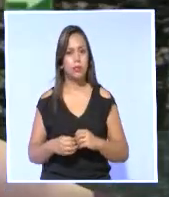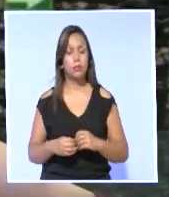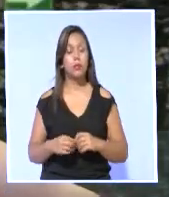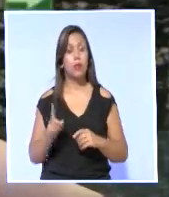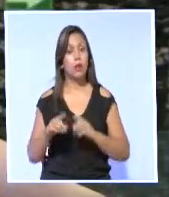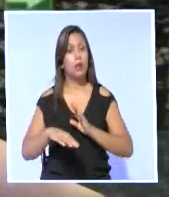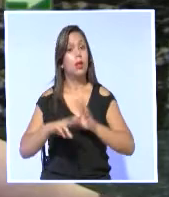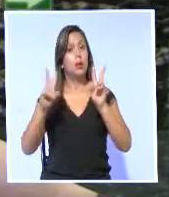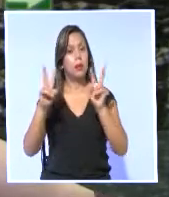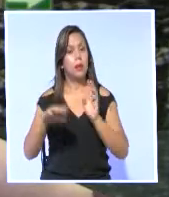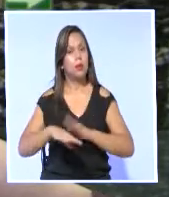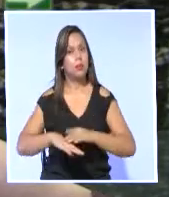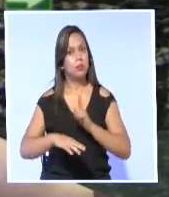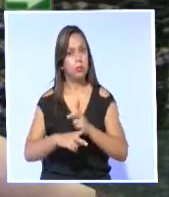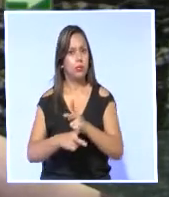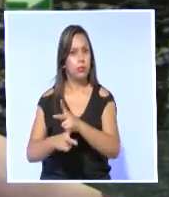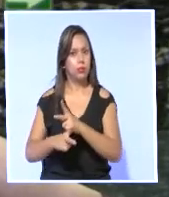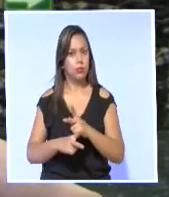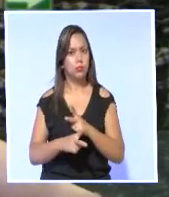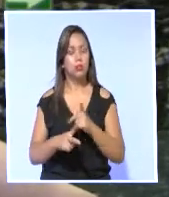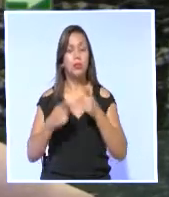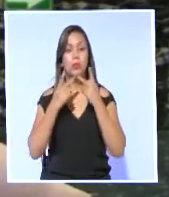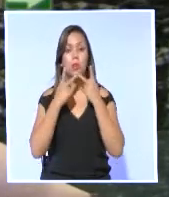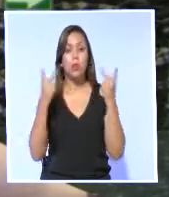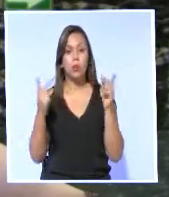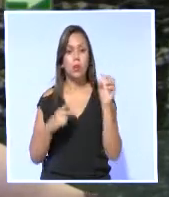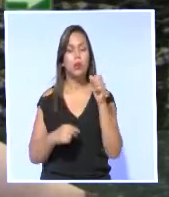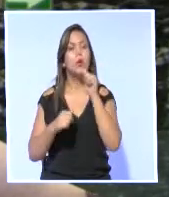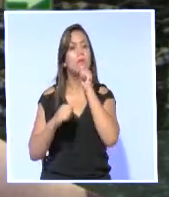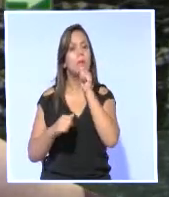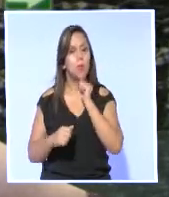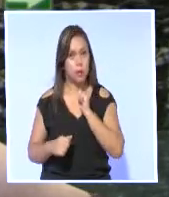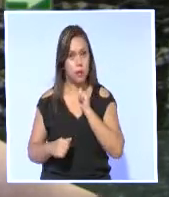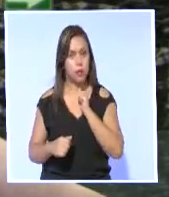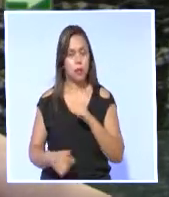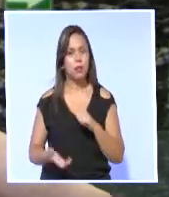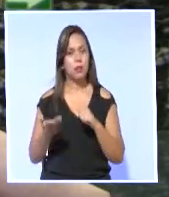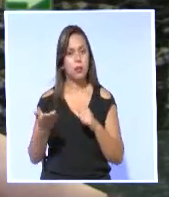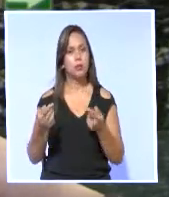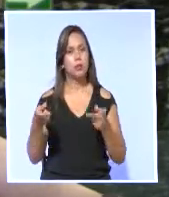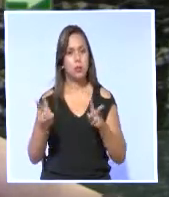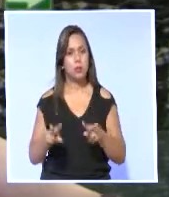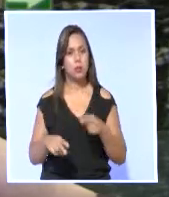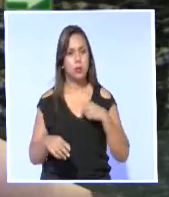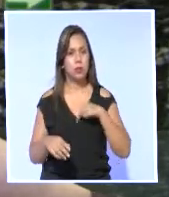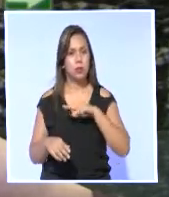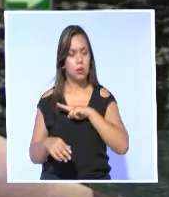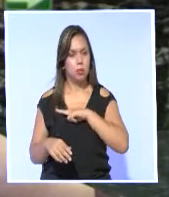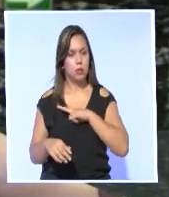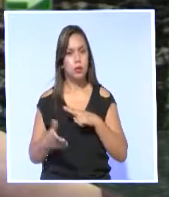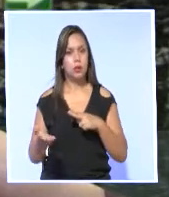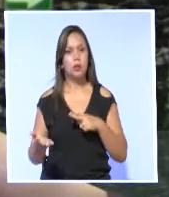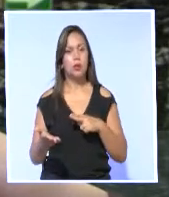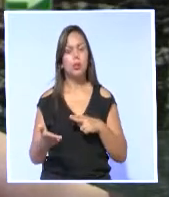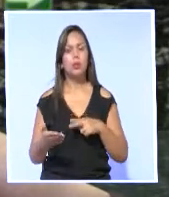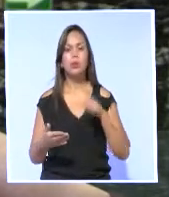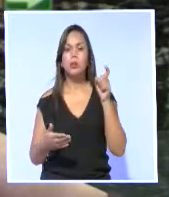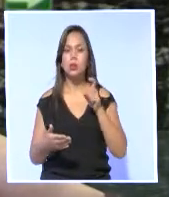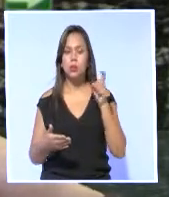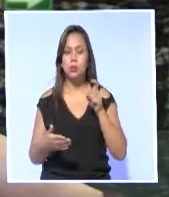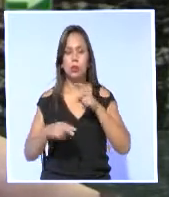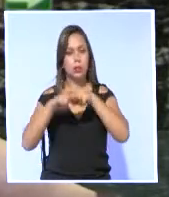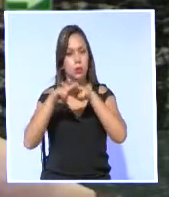prevención en estas instituciones educativas del país, sean públicas o privadas, y que también podamos revisar cómo se están